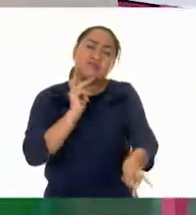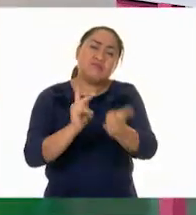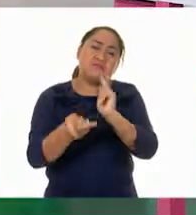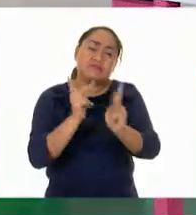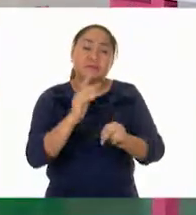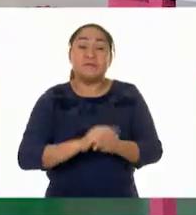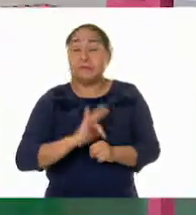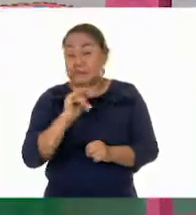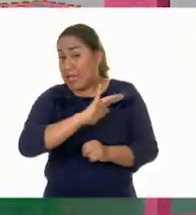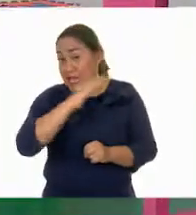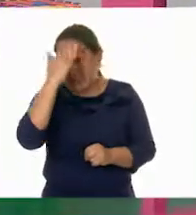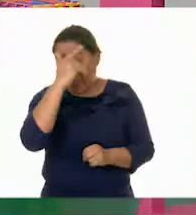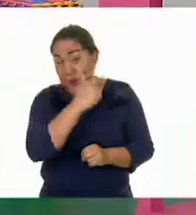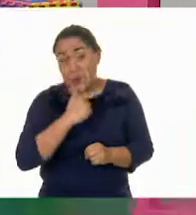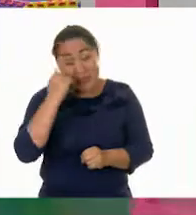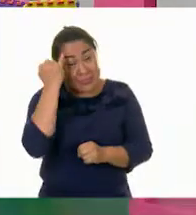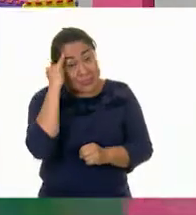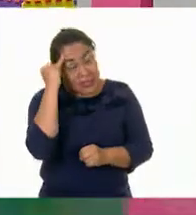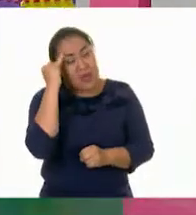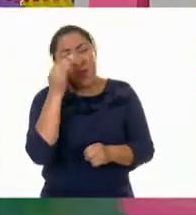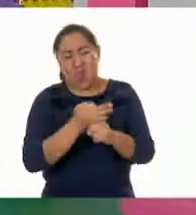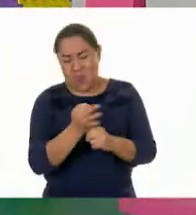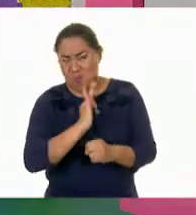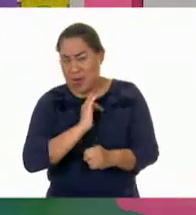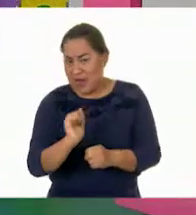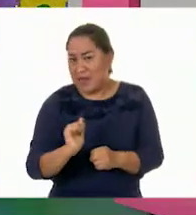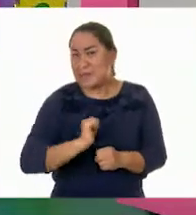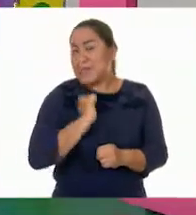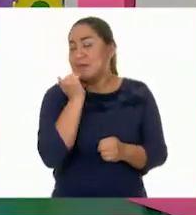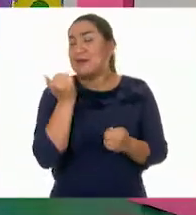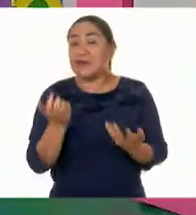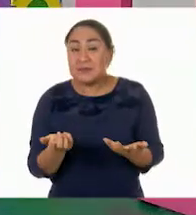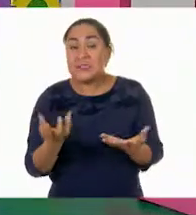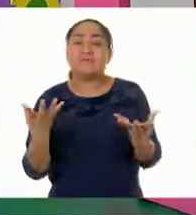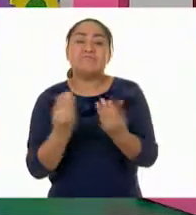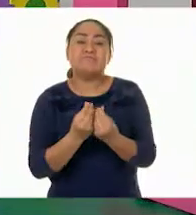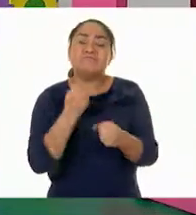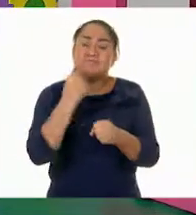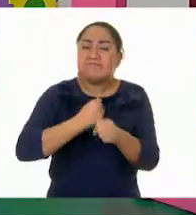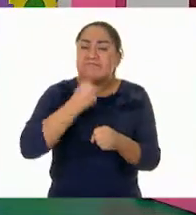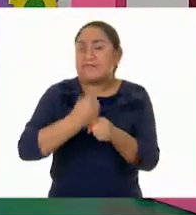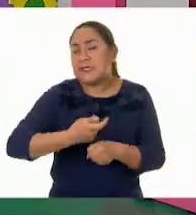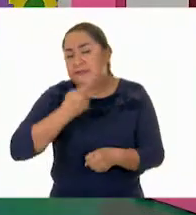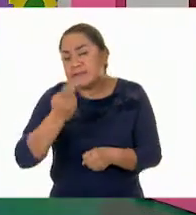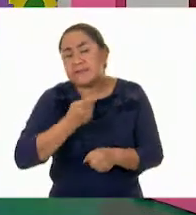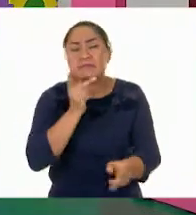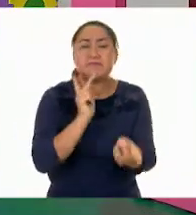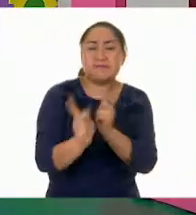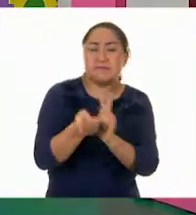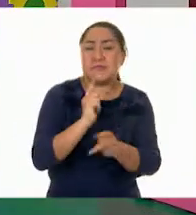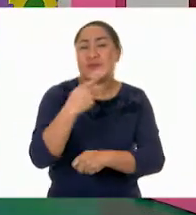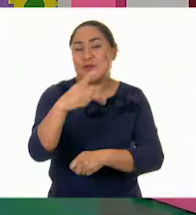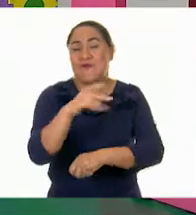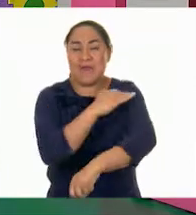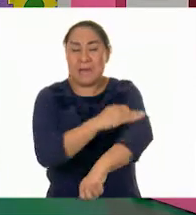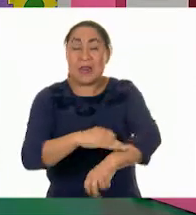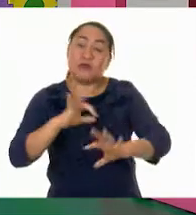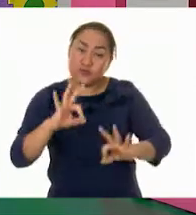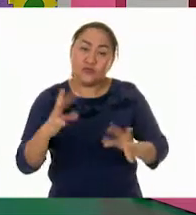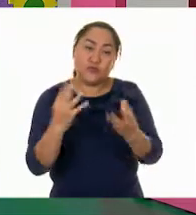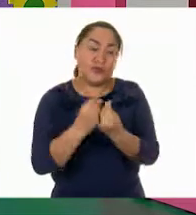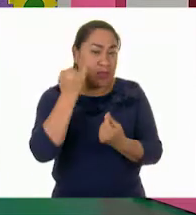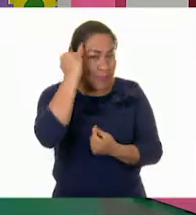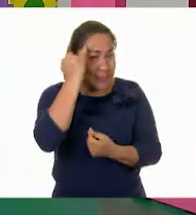tienes la fortuna de hablar una lengua indígena, aprovecha también este momento para practicarla y platica con tu familia en tu lengua